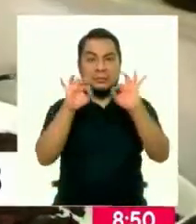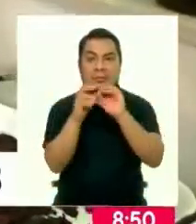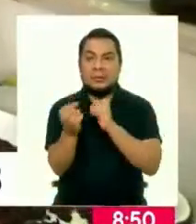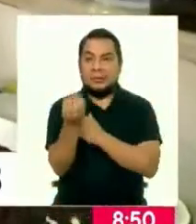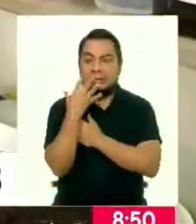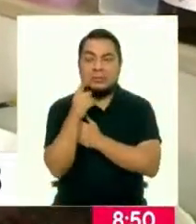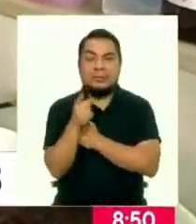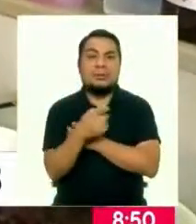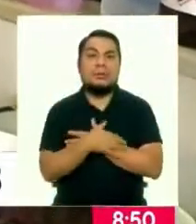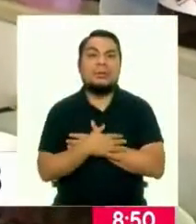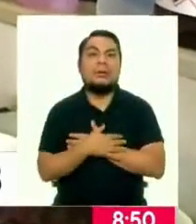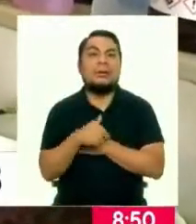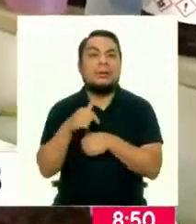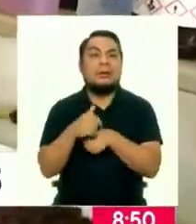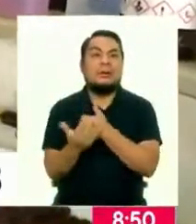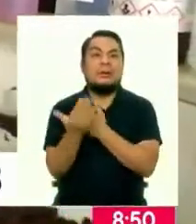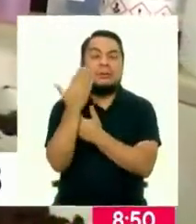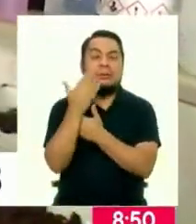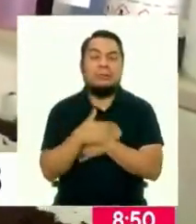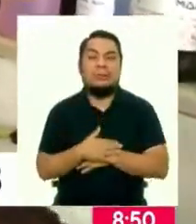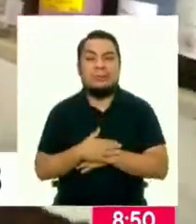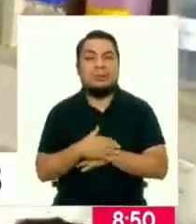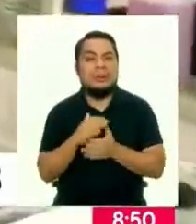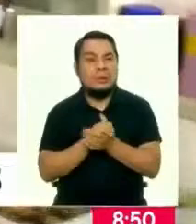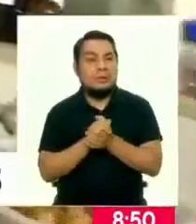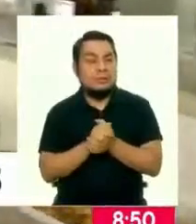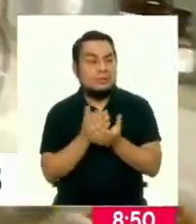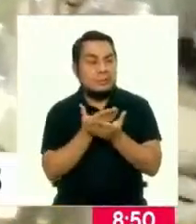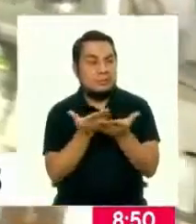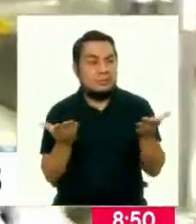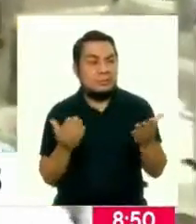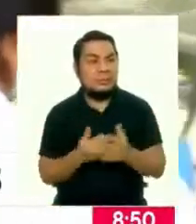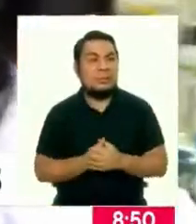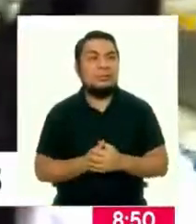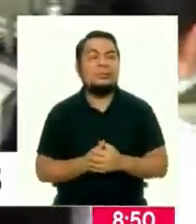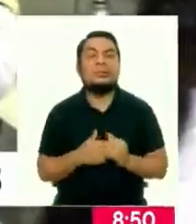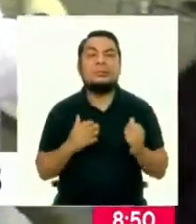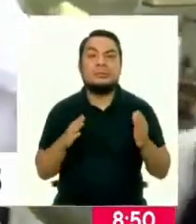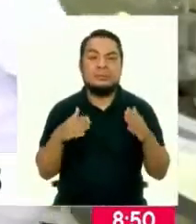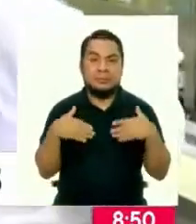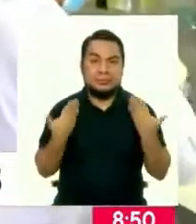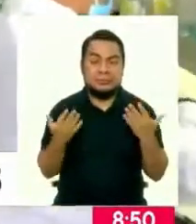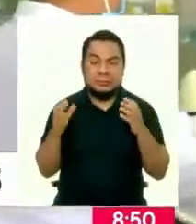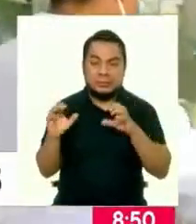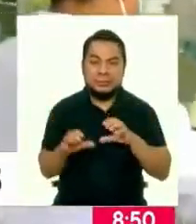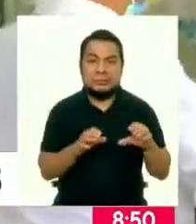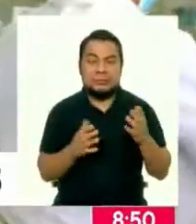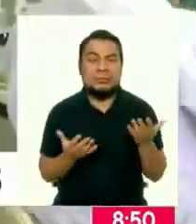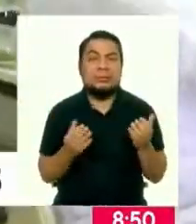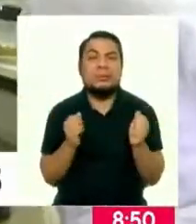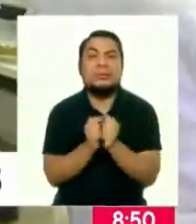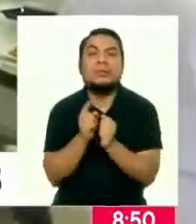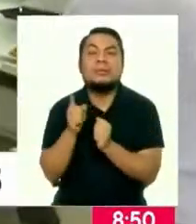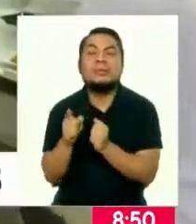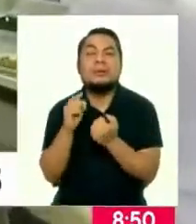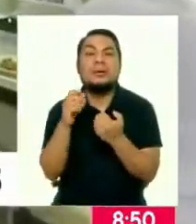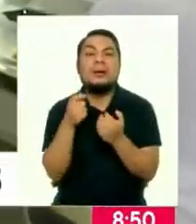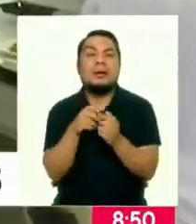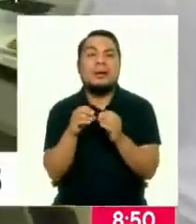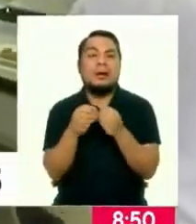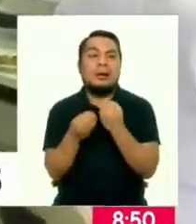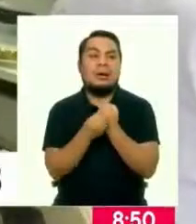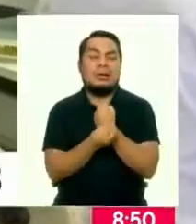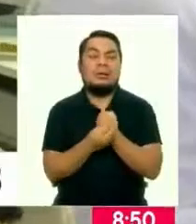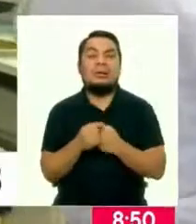dado a conocer esta mañana, Julio, amigos televidentes, lo que se puede hacer con estas cáscaras